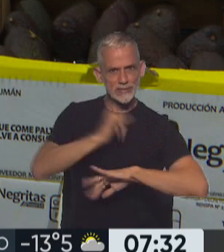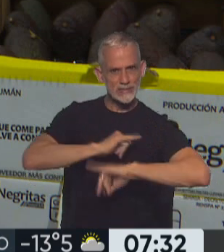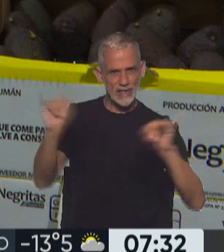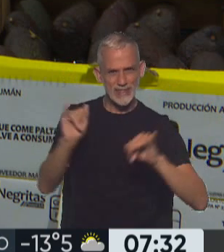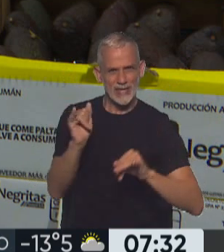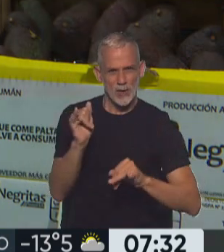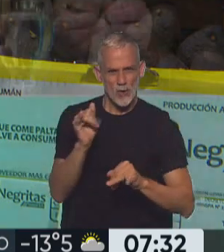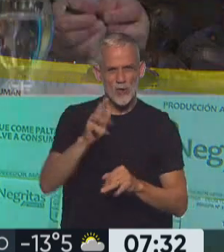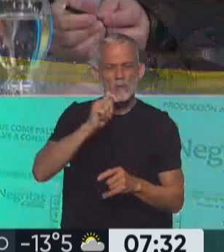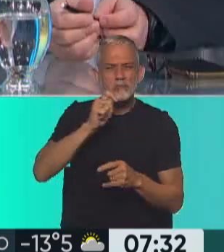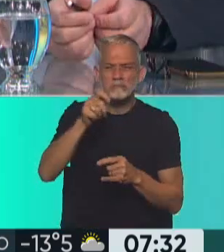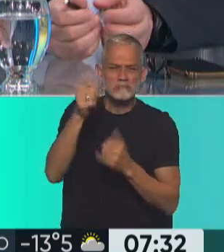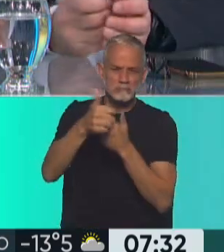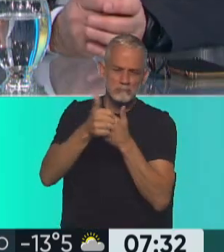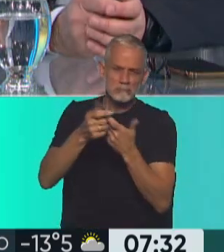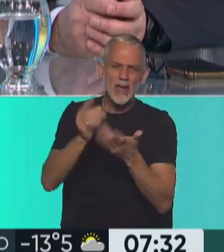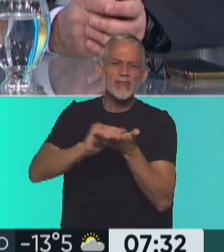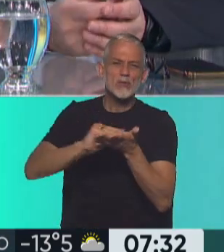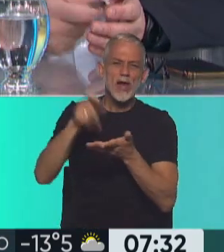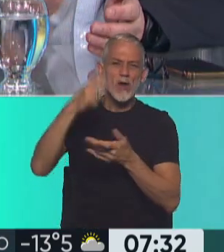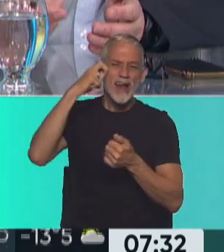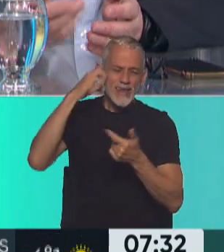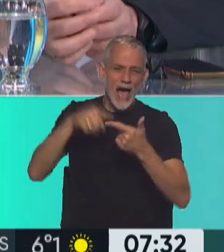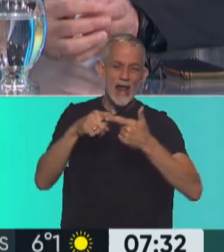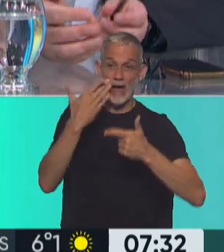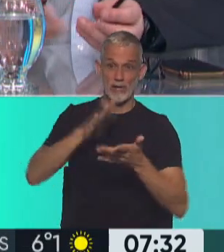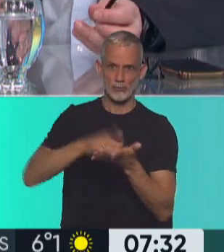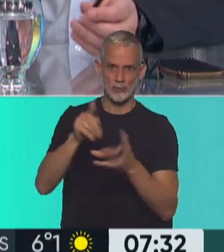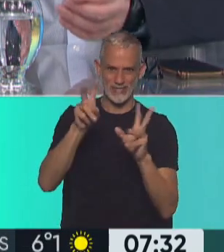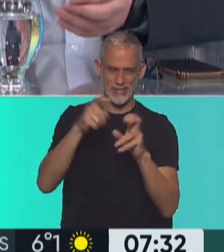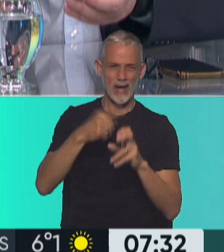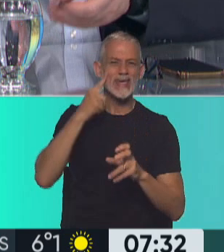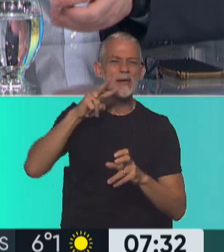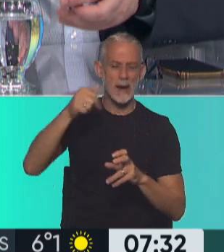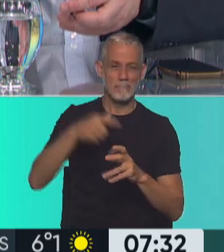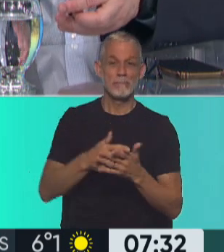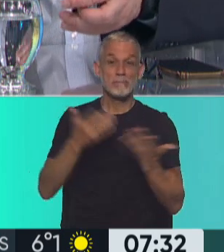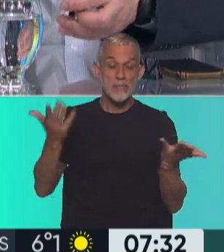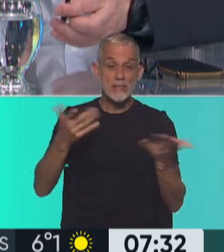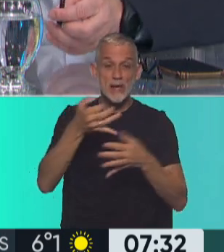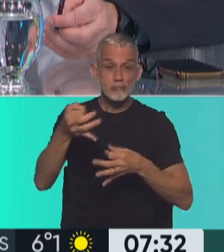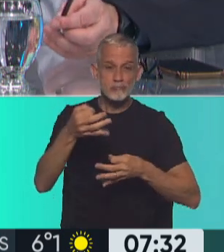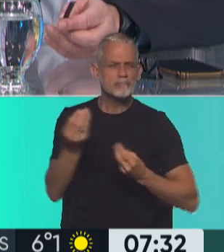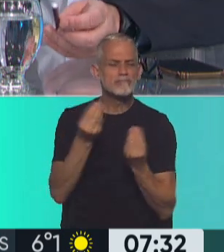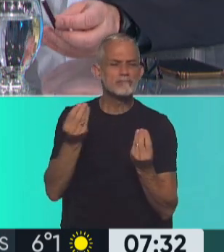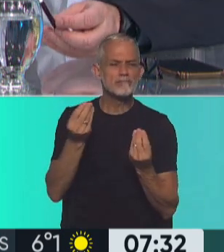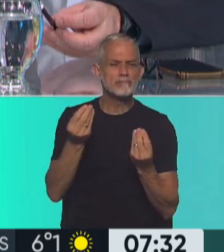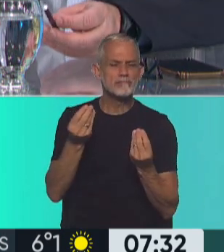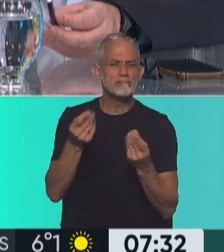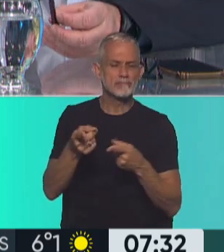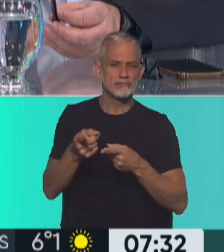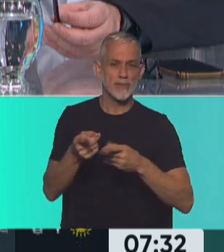registrado una nota con un diputado de la Unión Cívica Radical hablando de ese tema. Pero lo cierto es que, ¿qué es lo que planteaba